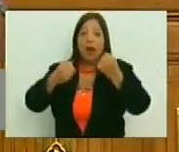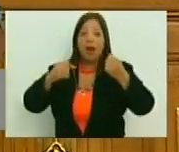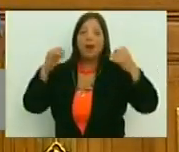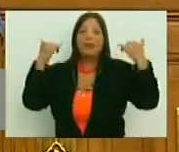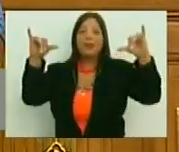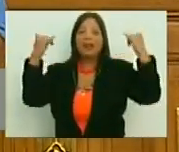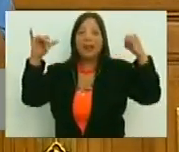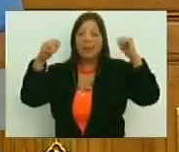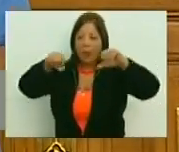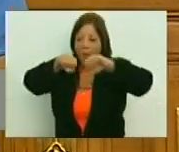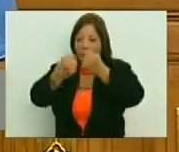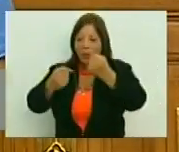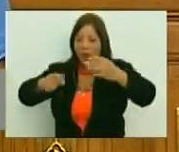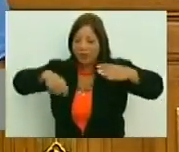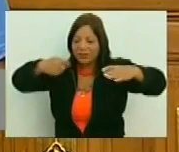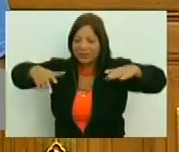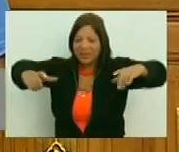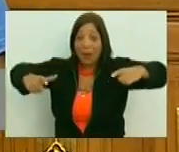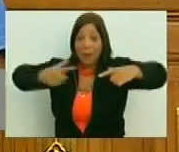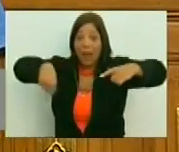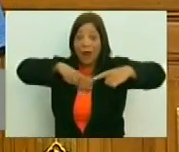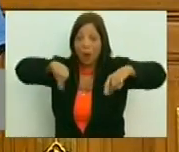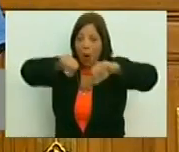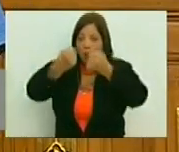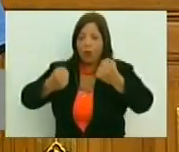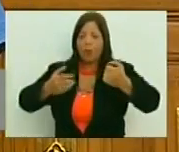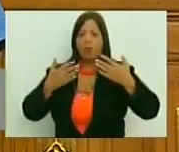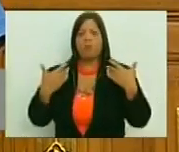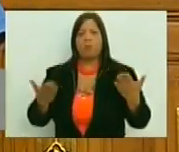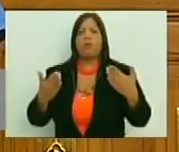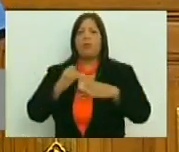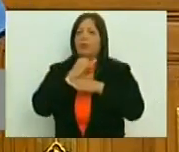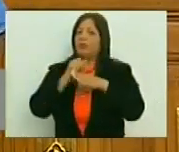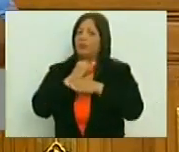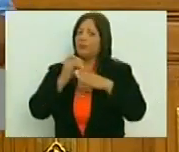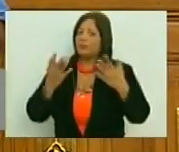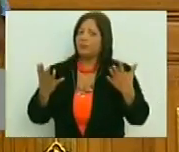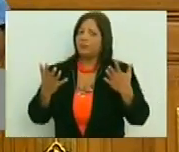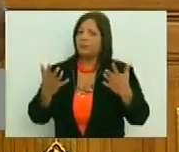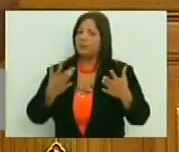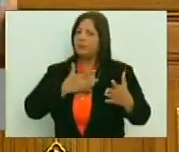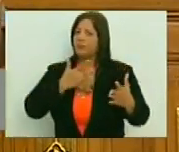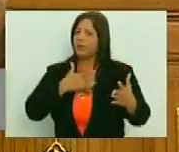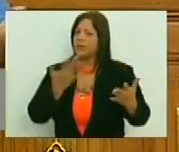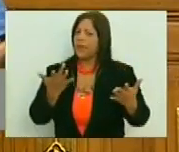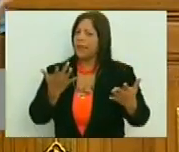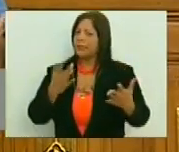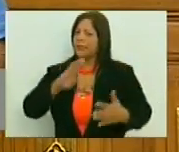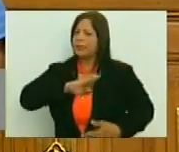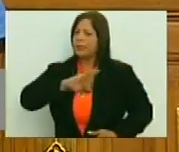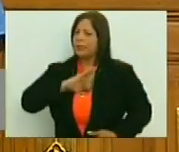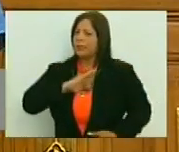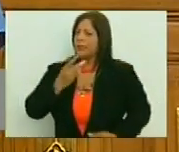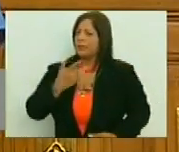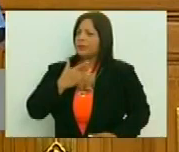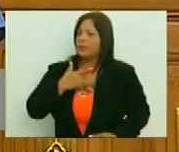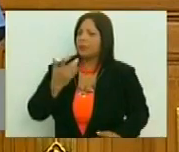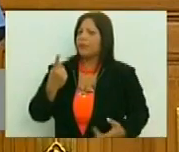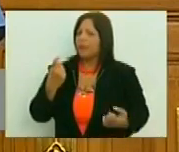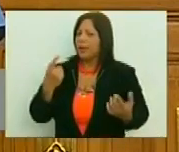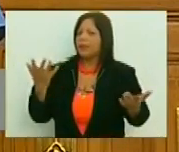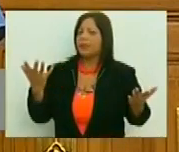celebrar, ¿entienden? Es decir, cuando las instituciones, no las sientes, no te pertenecen, no son tuyas, ¿no?